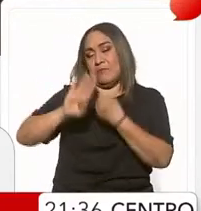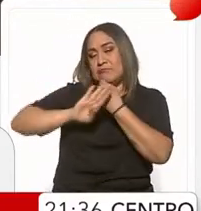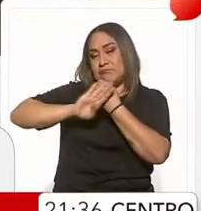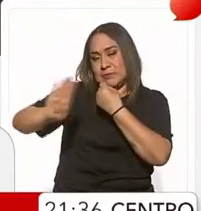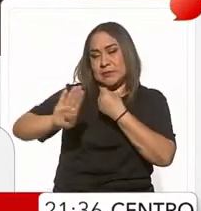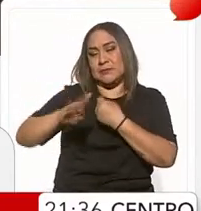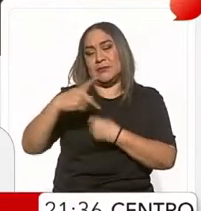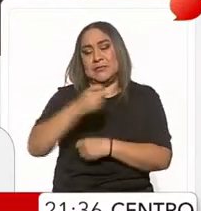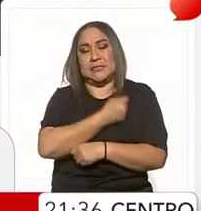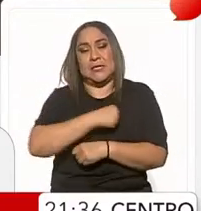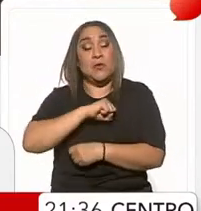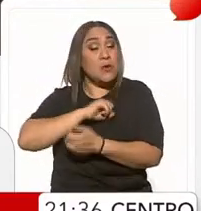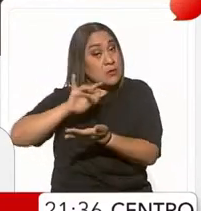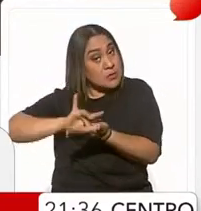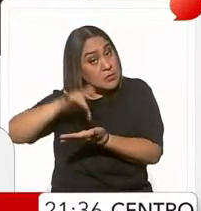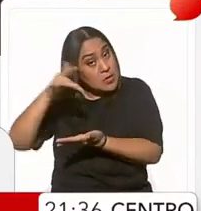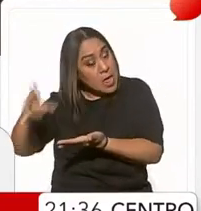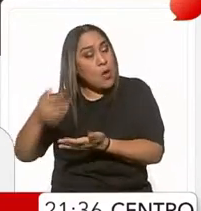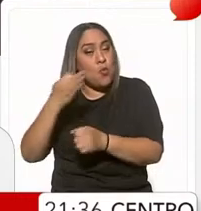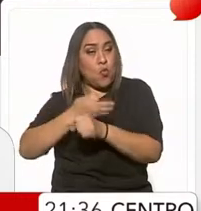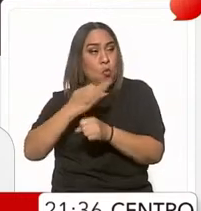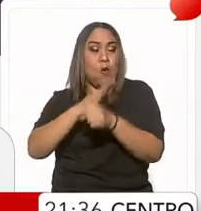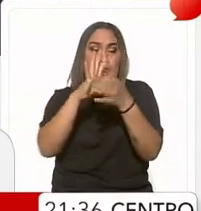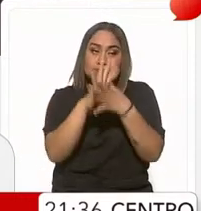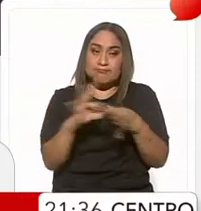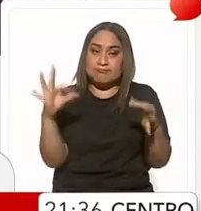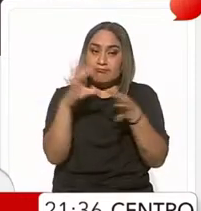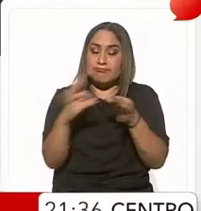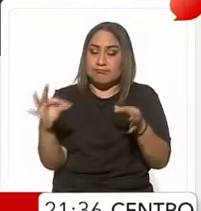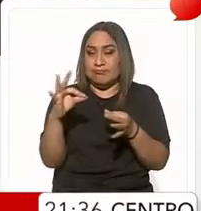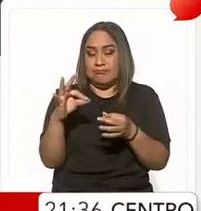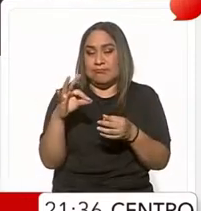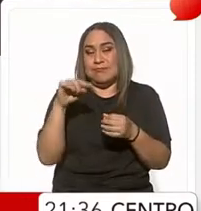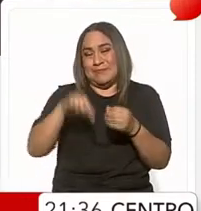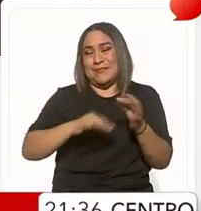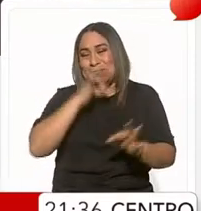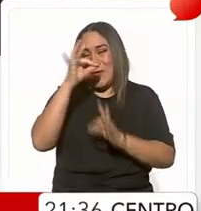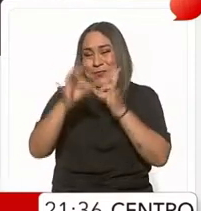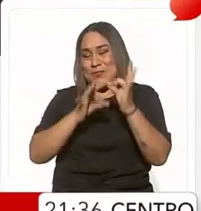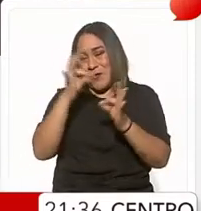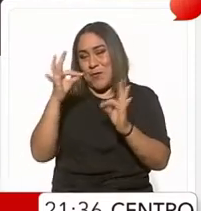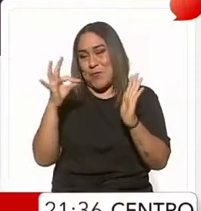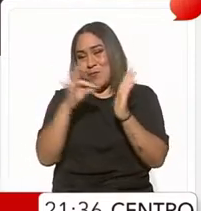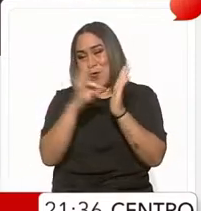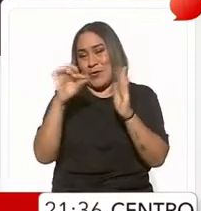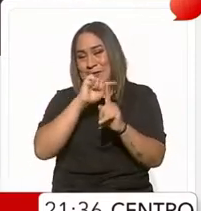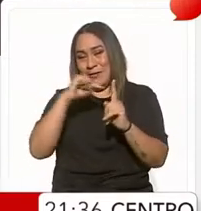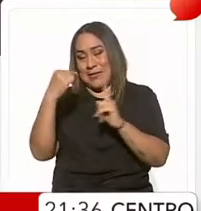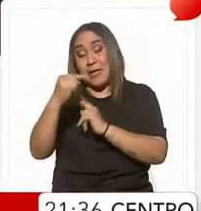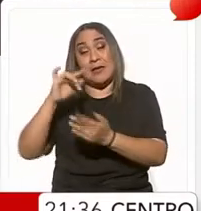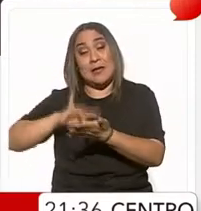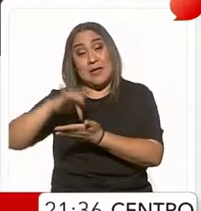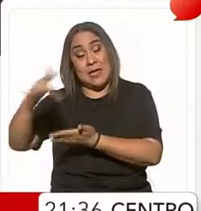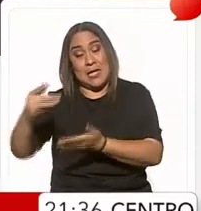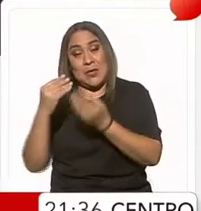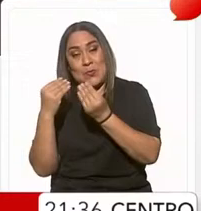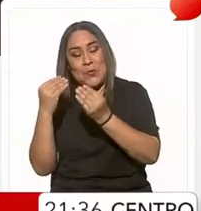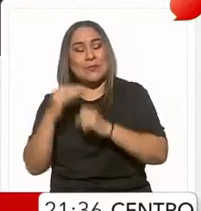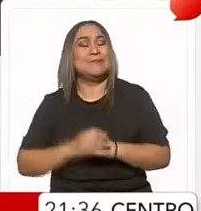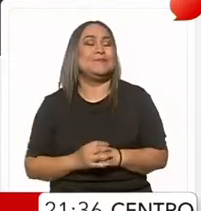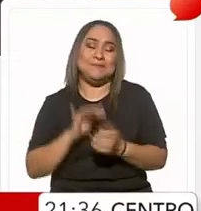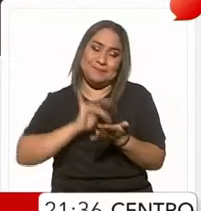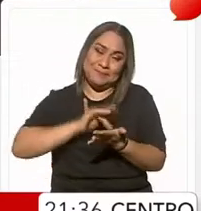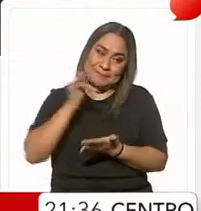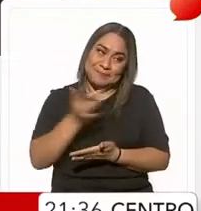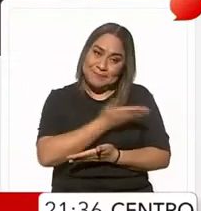muchas gracias por estos datos que va a agradecer, que agradece la audiencia de punto de referencia. Muchas gracias. No, muchísimas gracias a